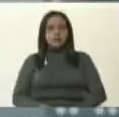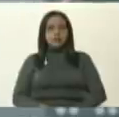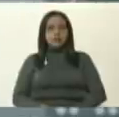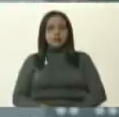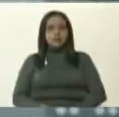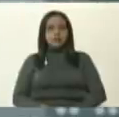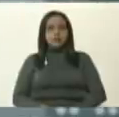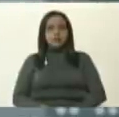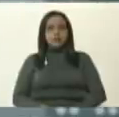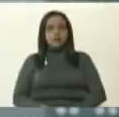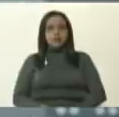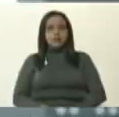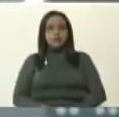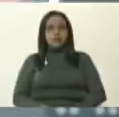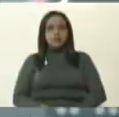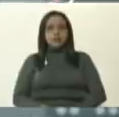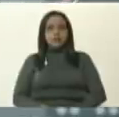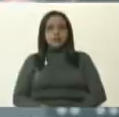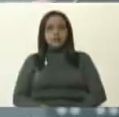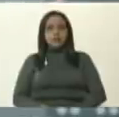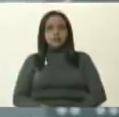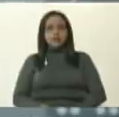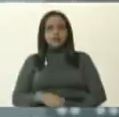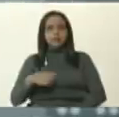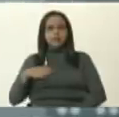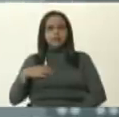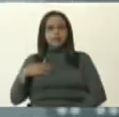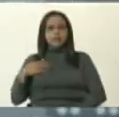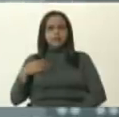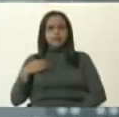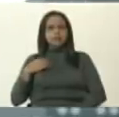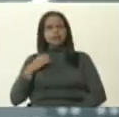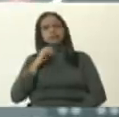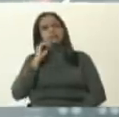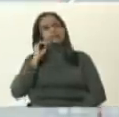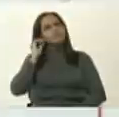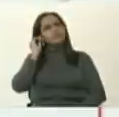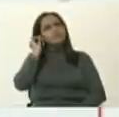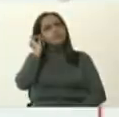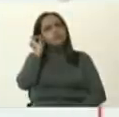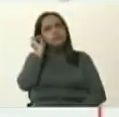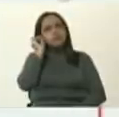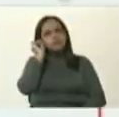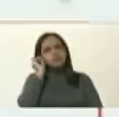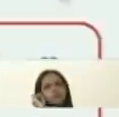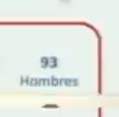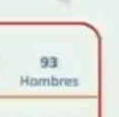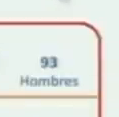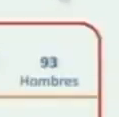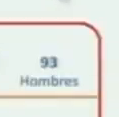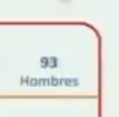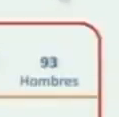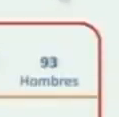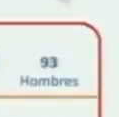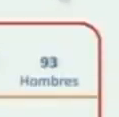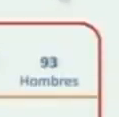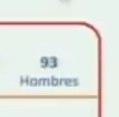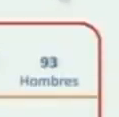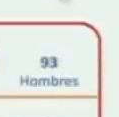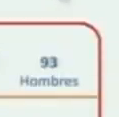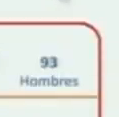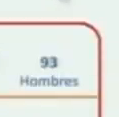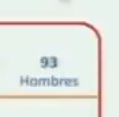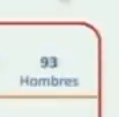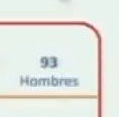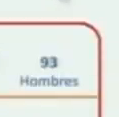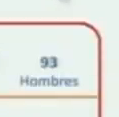casco central, 5 de ellos en el municipio de San Francisco, 4 en el Rosario de Perijá, 4 en Machique